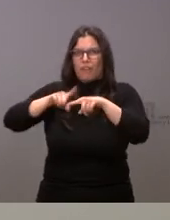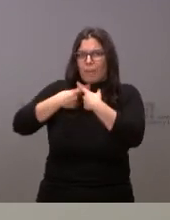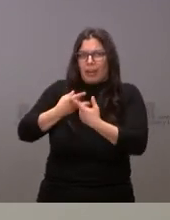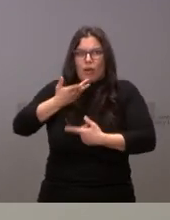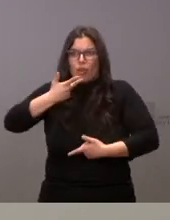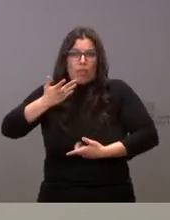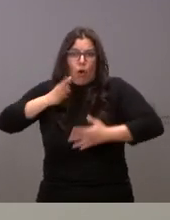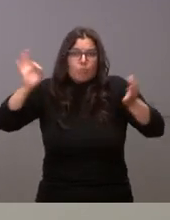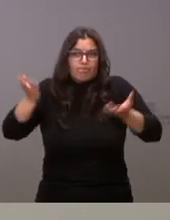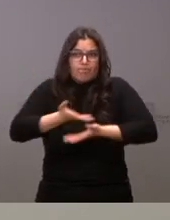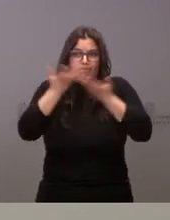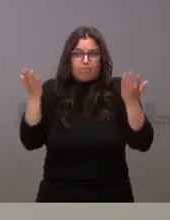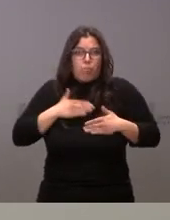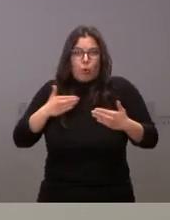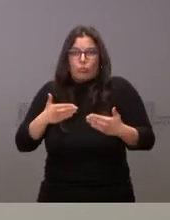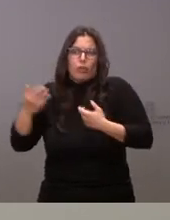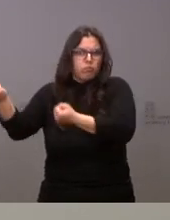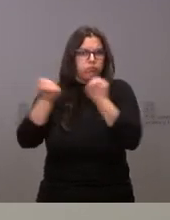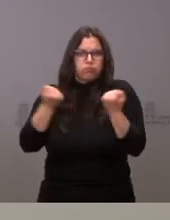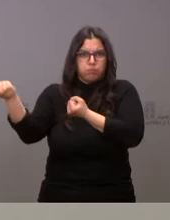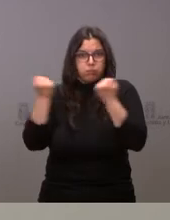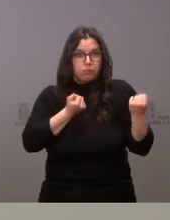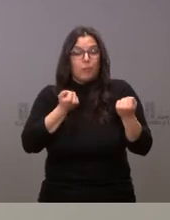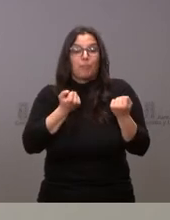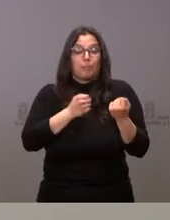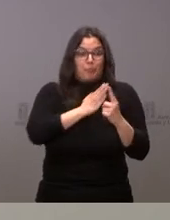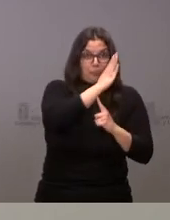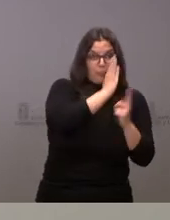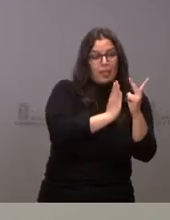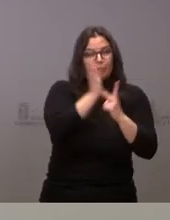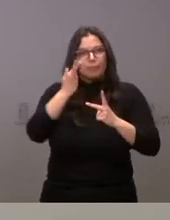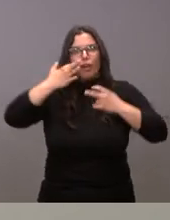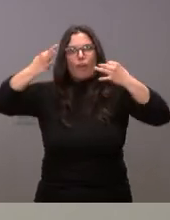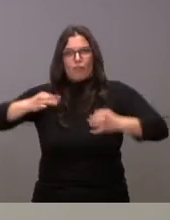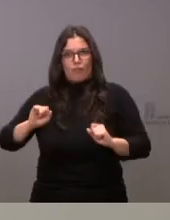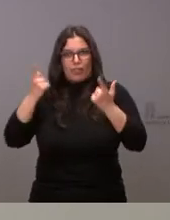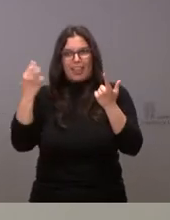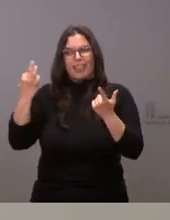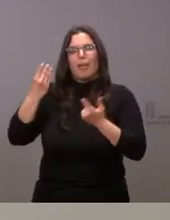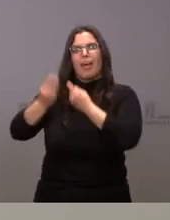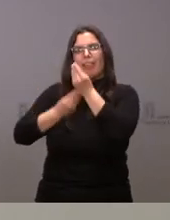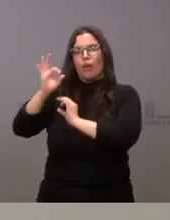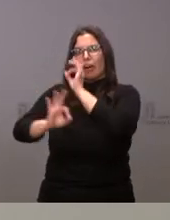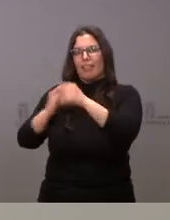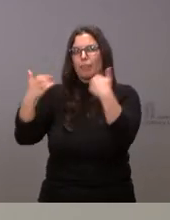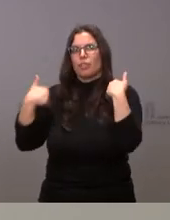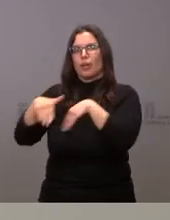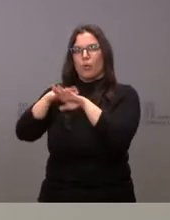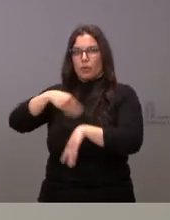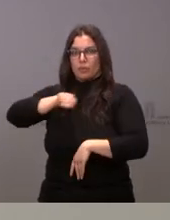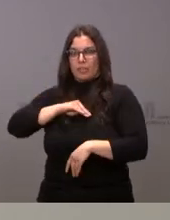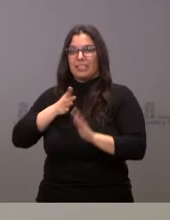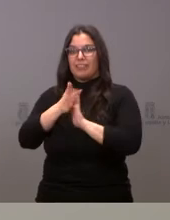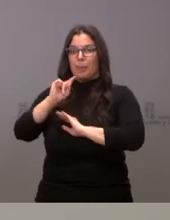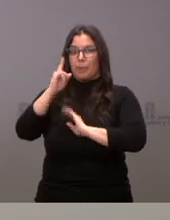en el ámbito del voluntariado y luego la vía formal que tendrá que desarrollar el Gobierno y por tanto que exige una primera fase de acogida